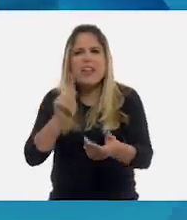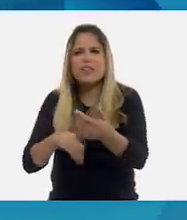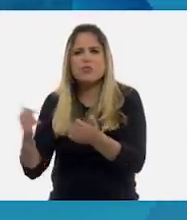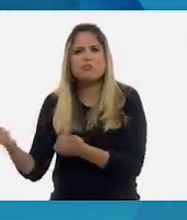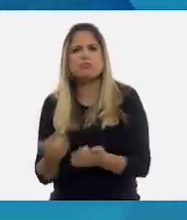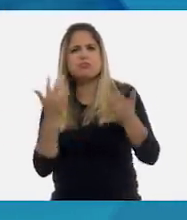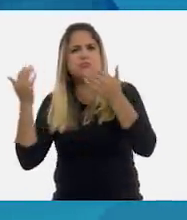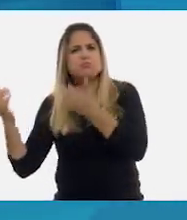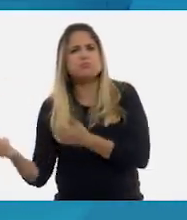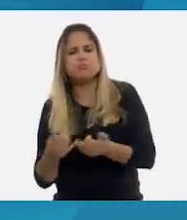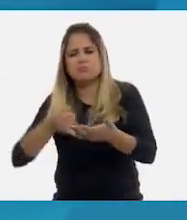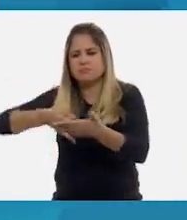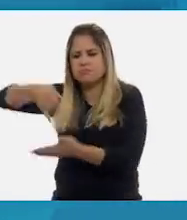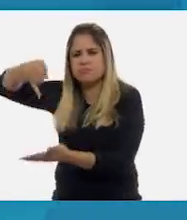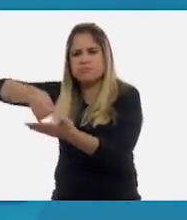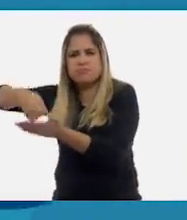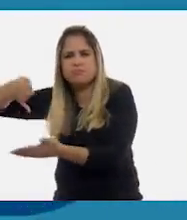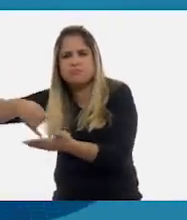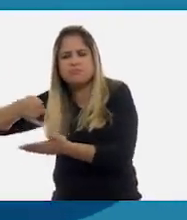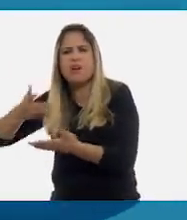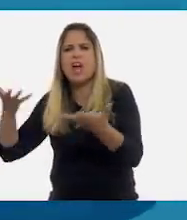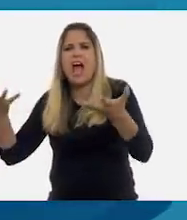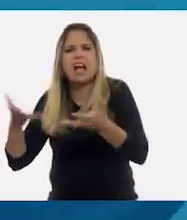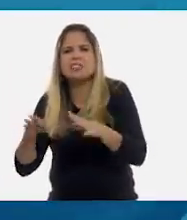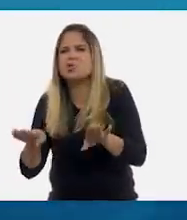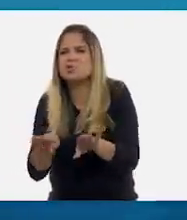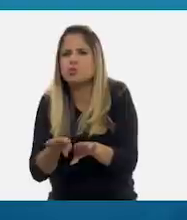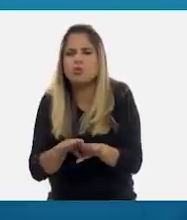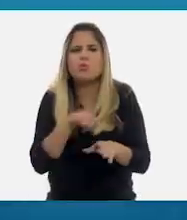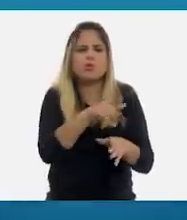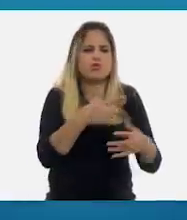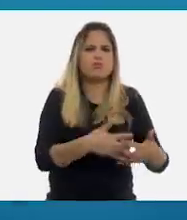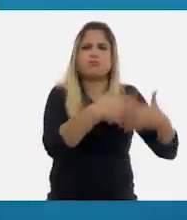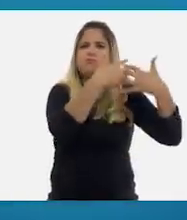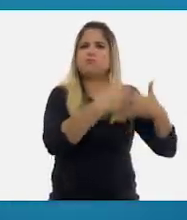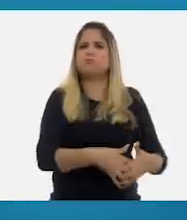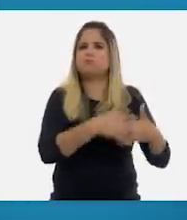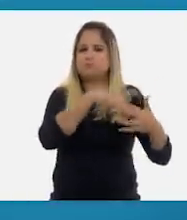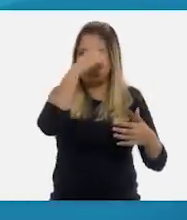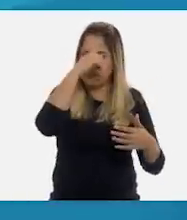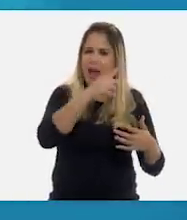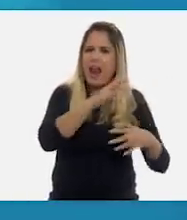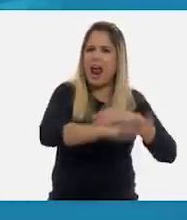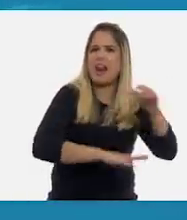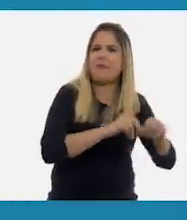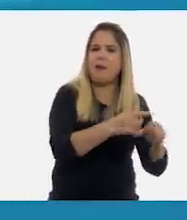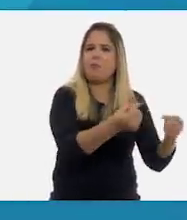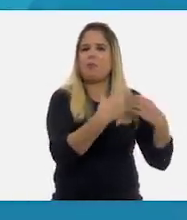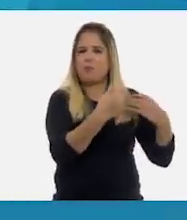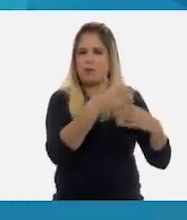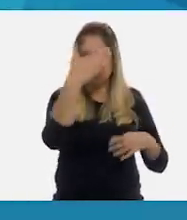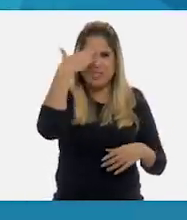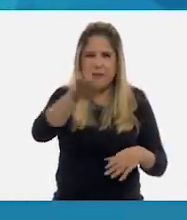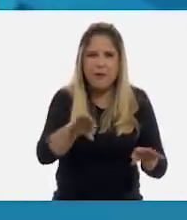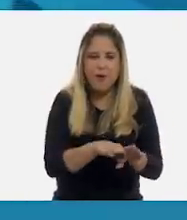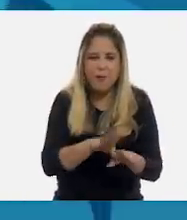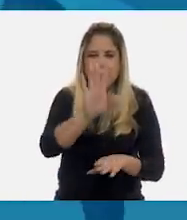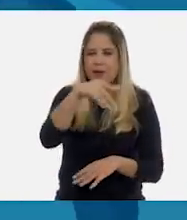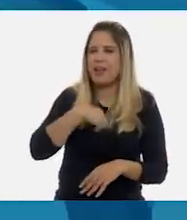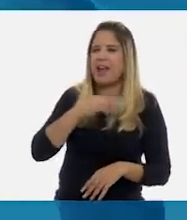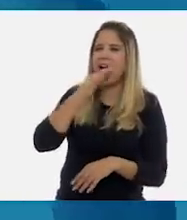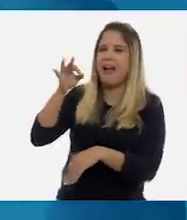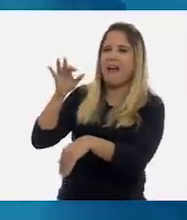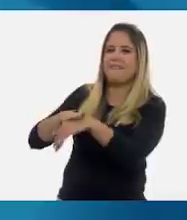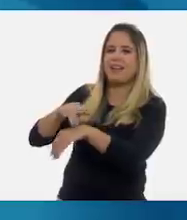agricultores y los ganaderos para producir nuestros alimentos? Le voy a llamar a Tlali. Quizá ella tenga